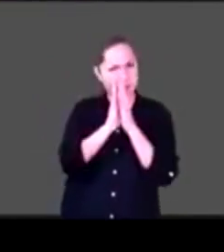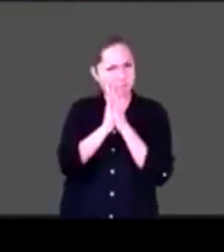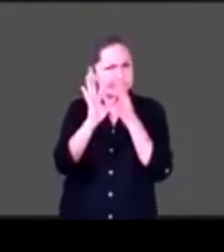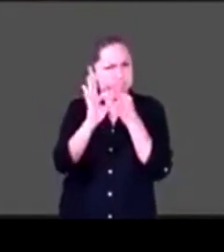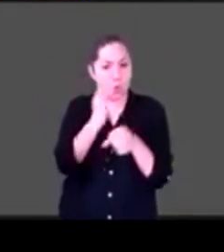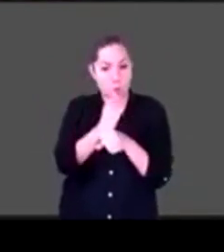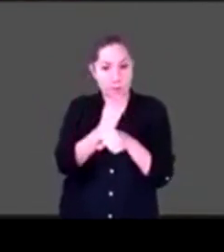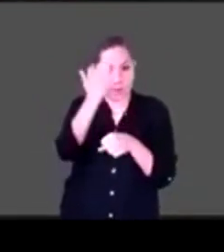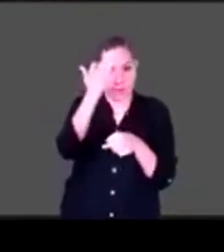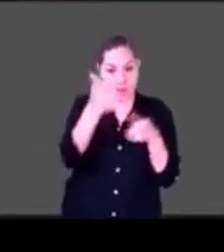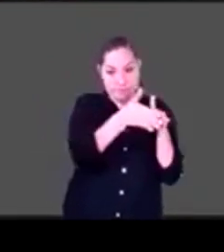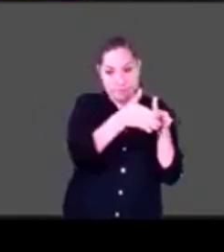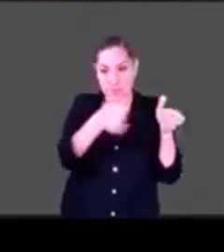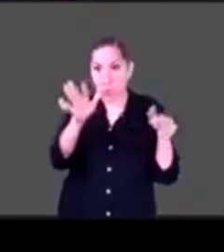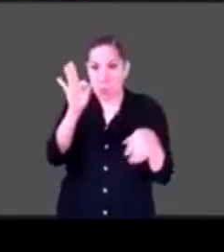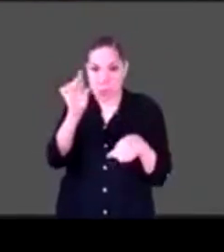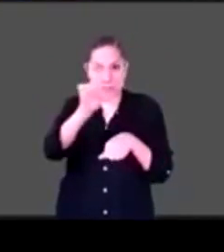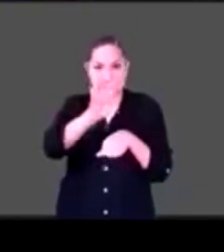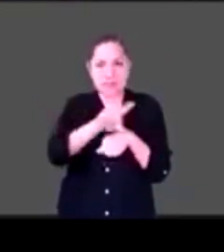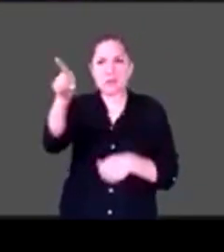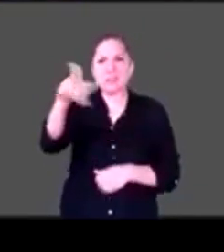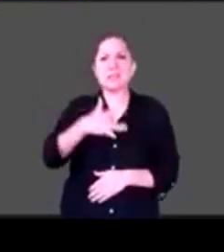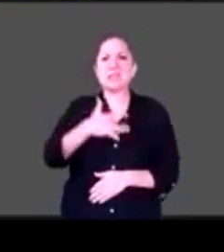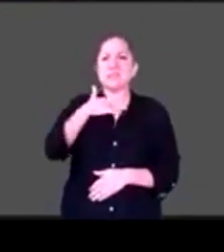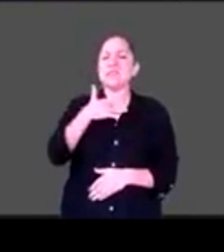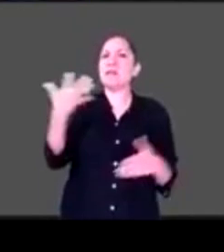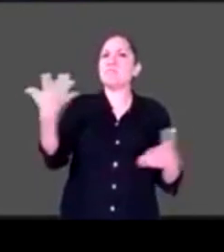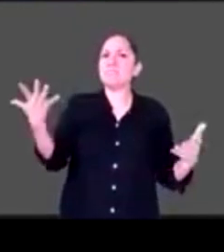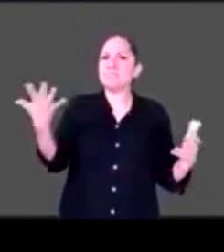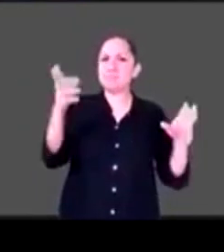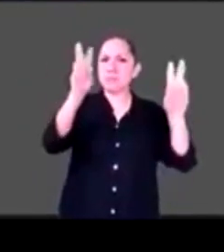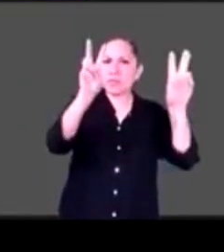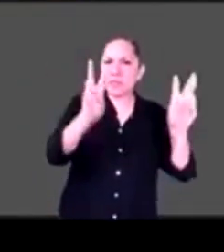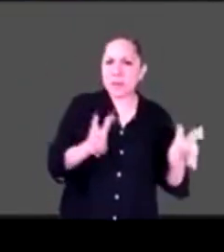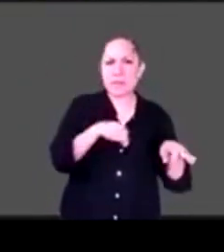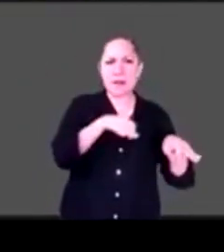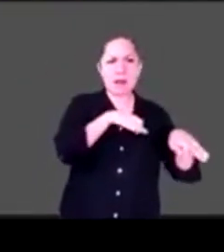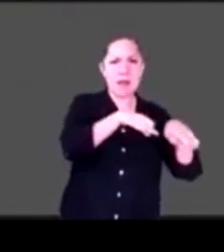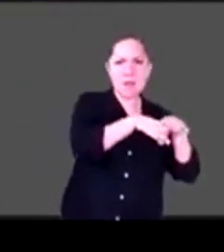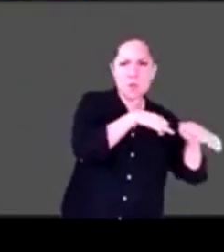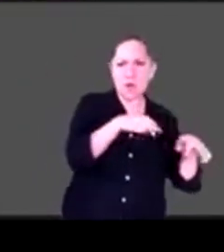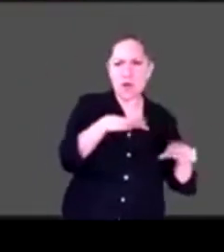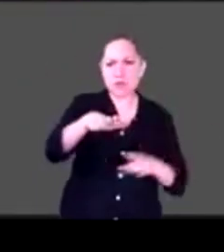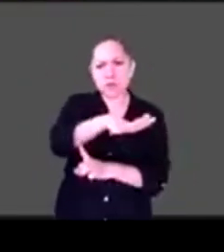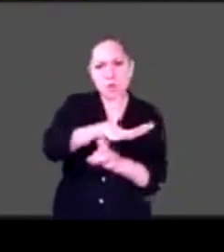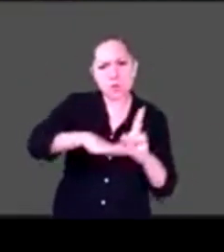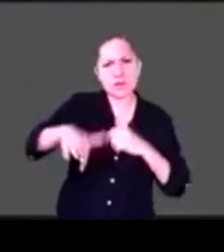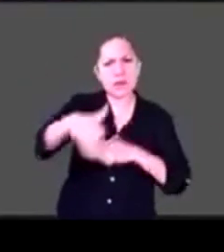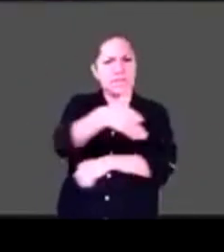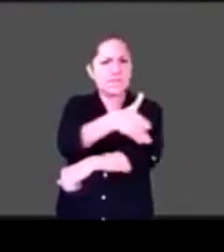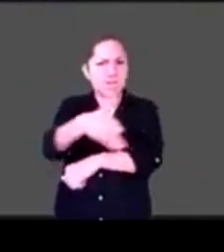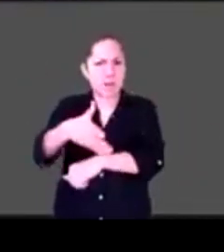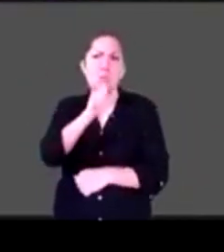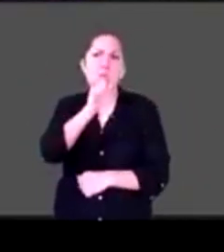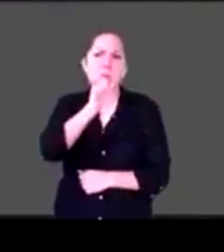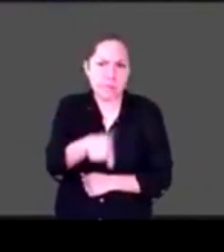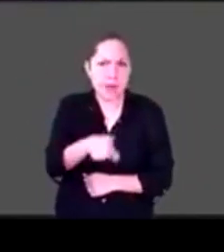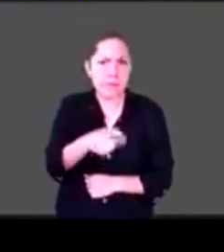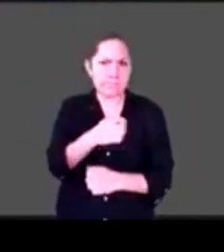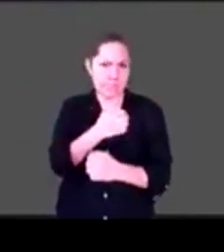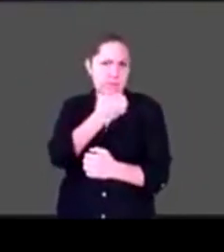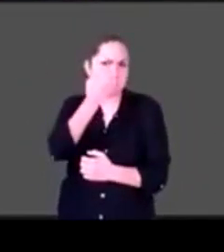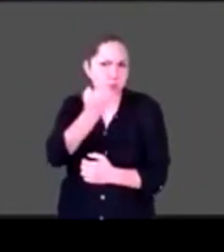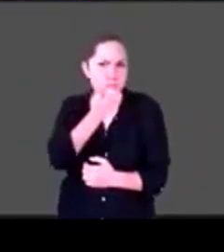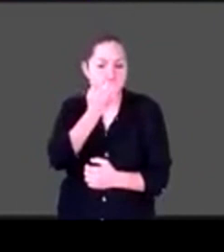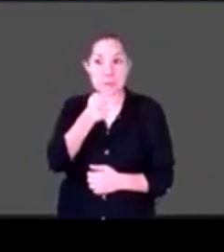cuarentena, tanto desde el punto de vista laboral, desde el punto de vista social o familiar o incluso educativo. Katia tiene un hijo que va